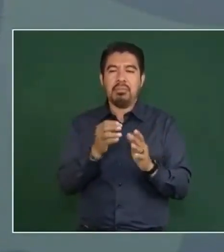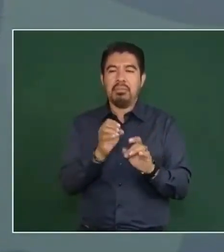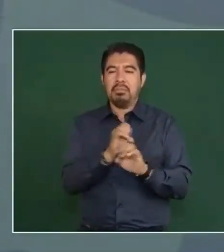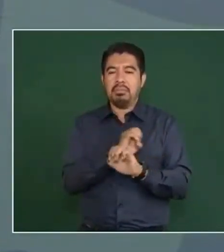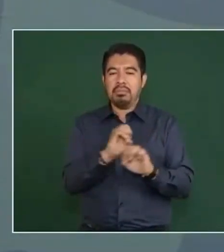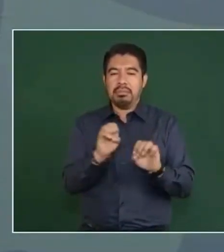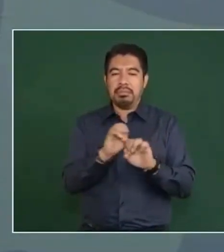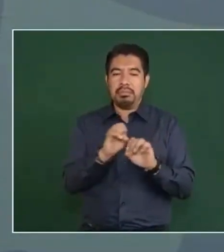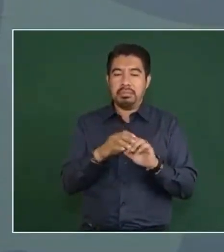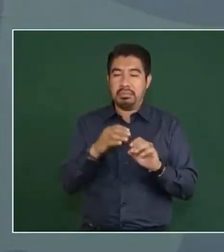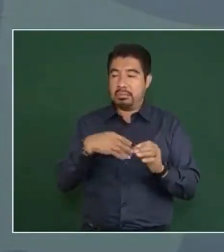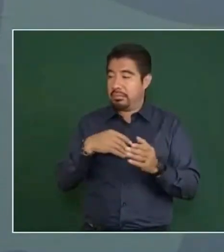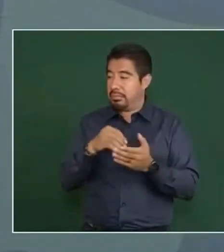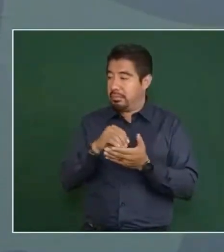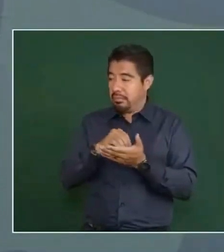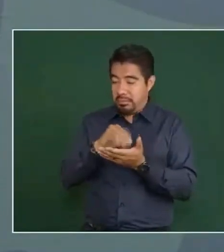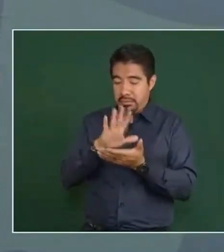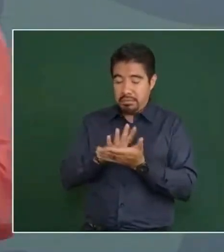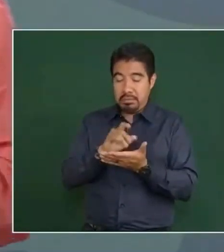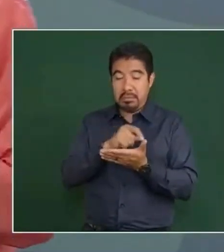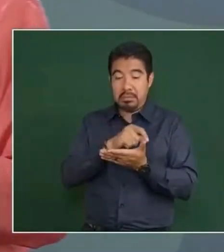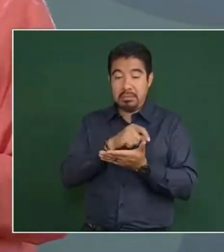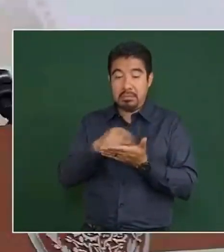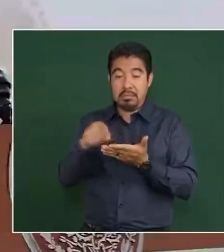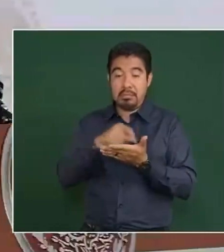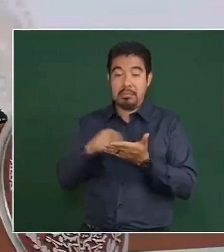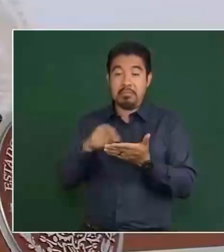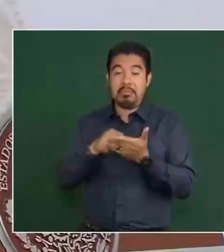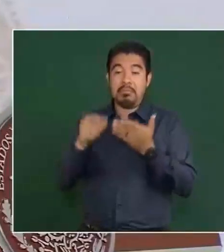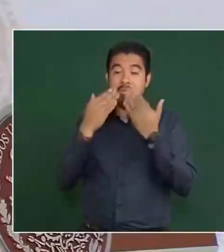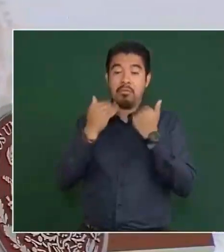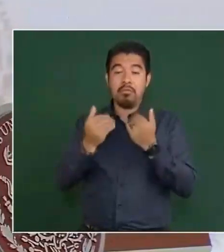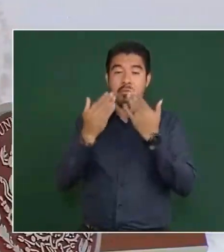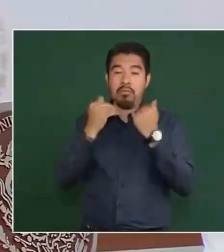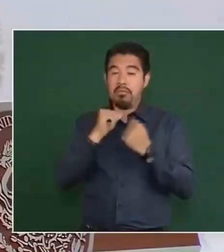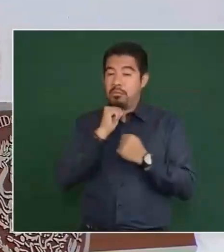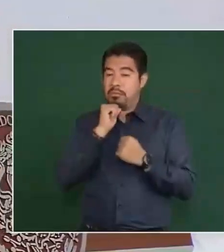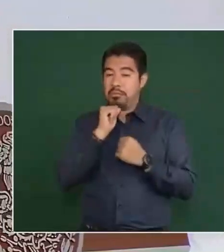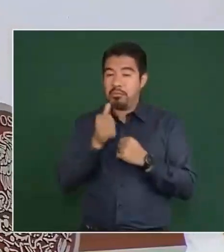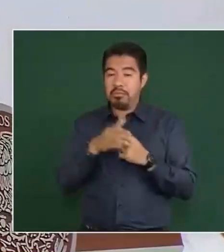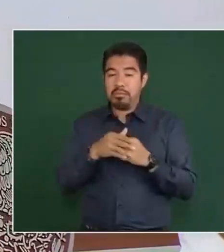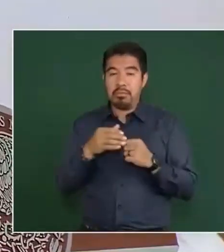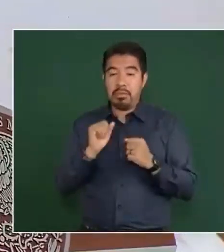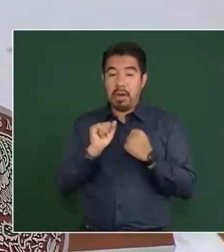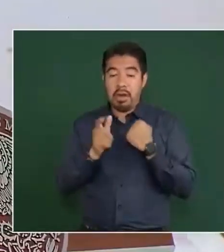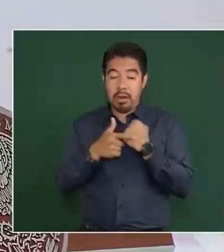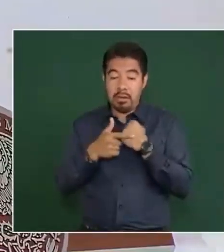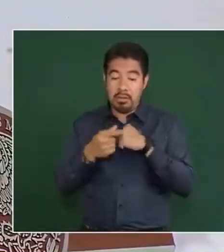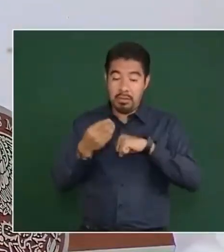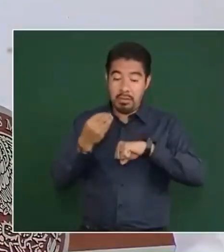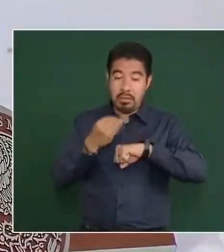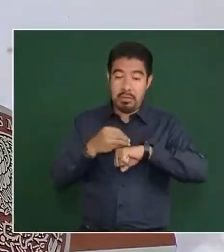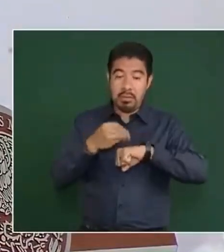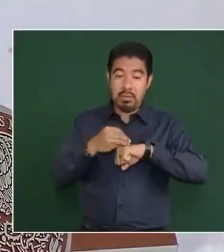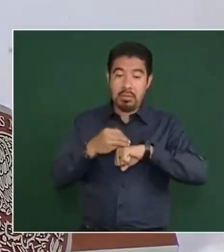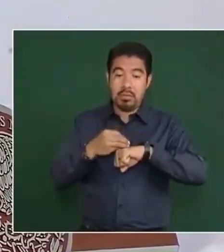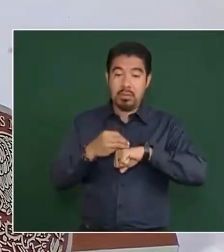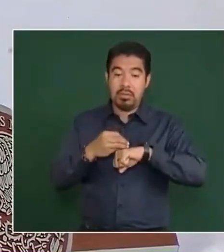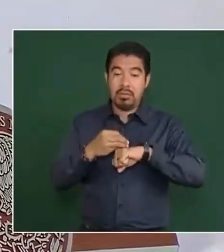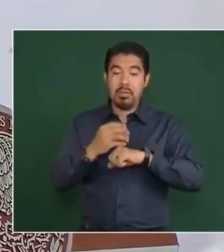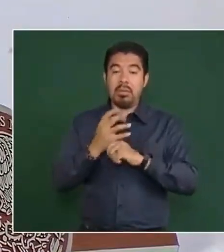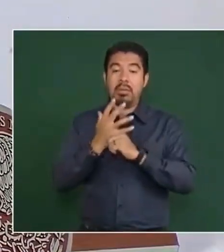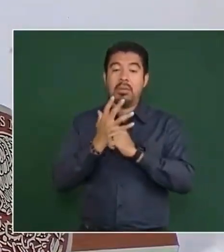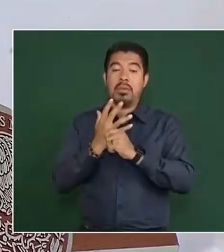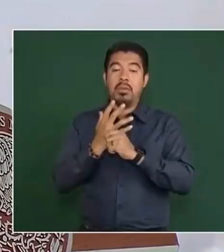no había nada, sino si comentaban algo decían de dónde